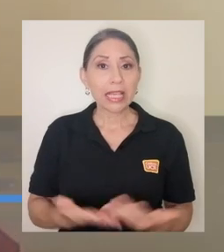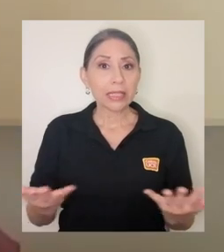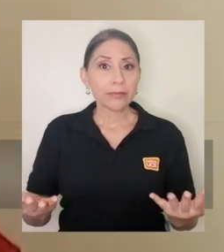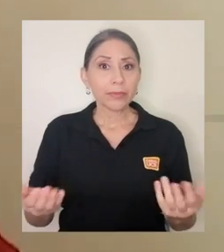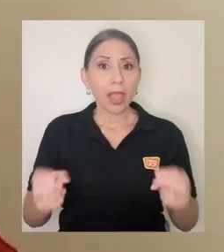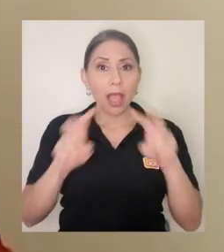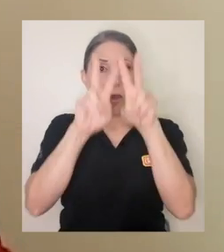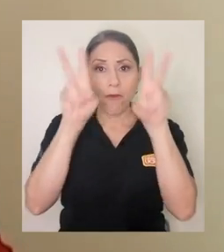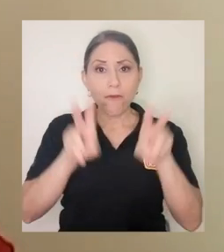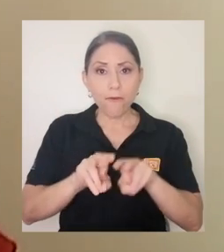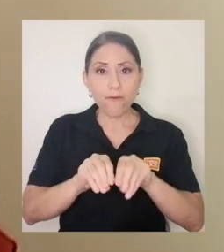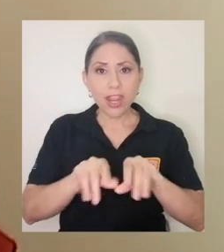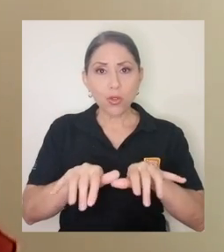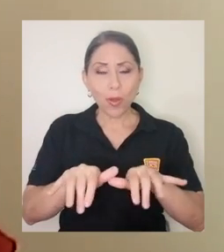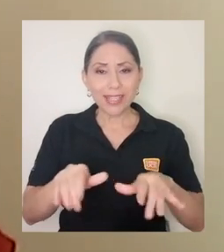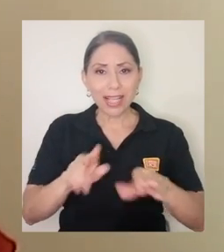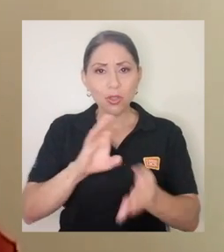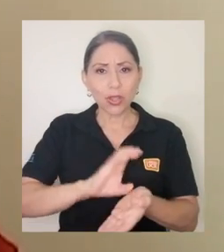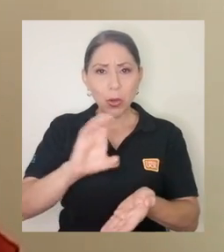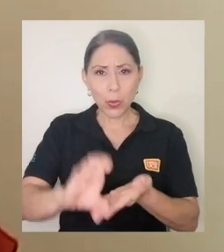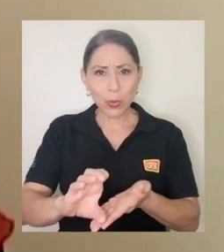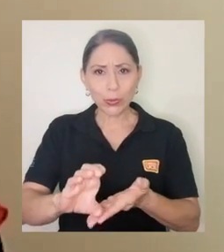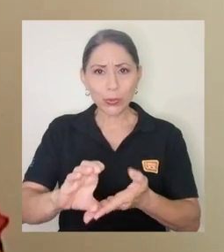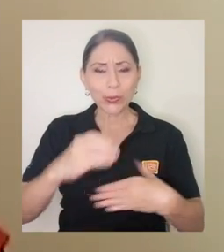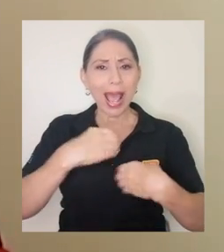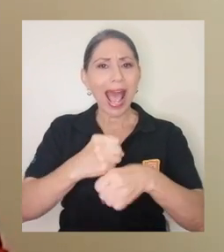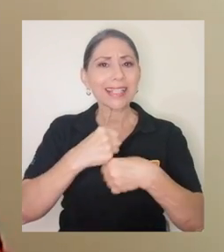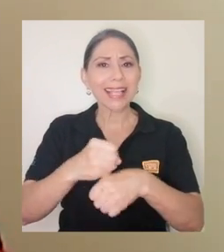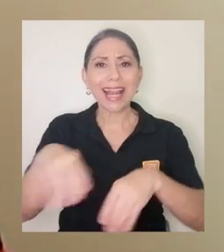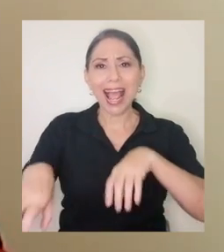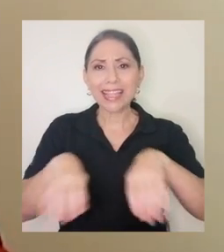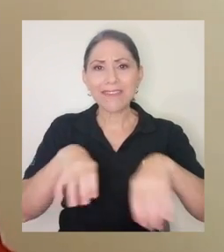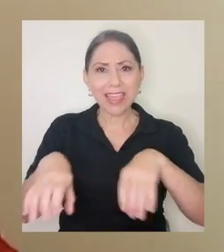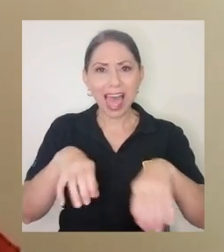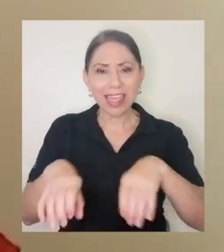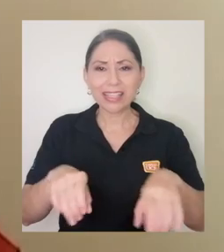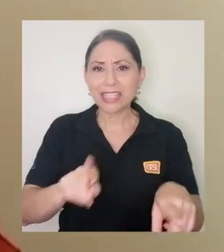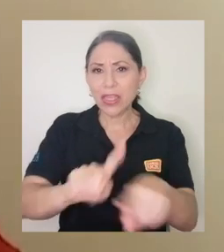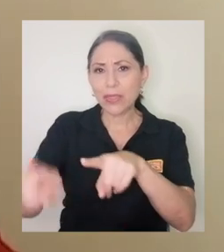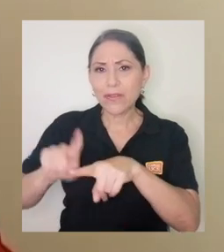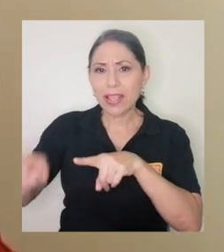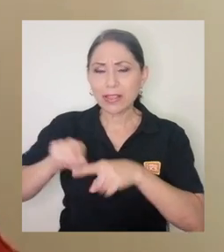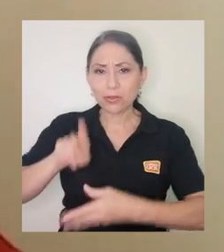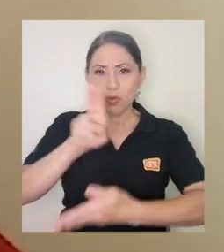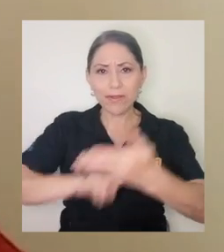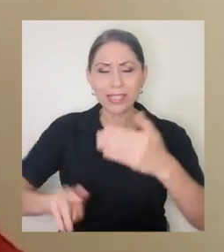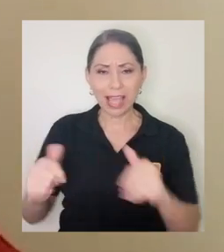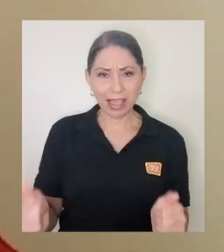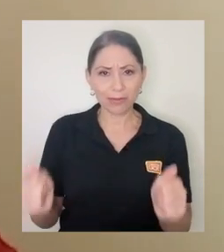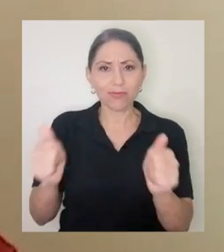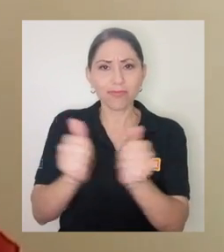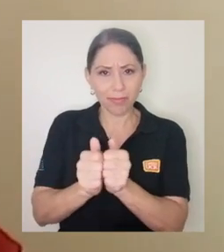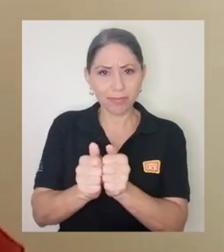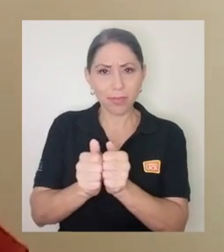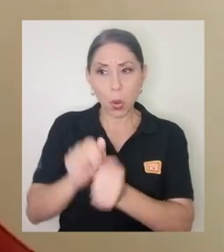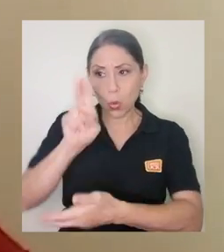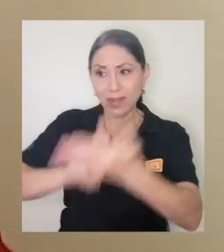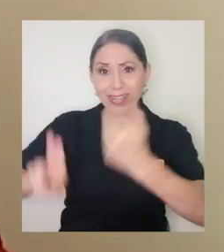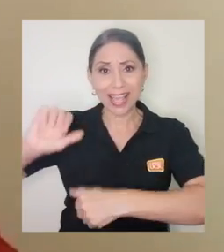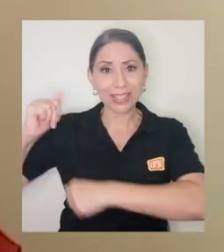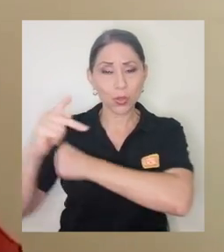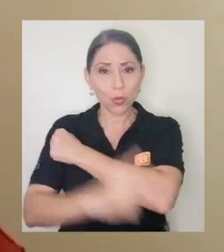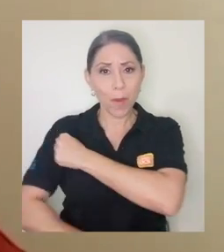virtualización de cursos, hacer actividades conjuntas entre universidades del extranjero y